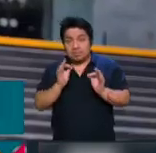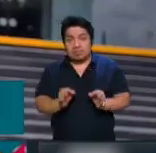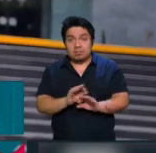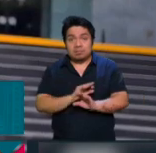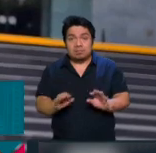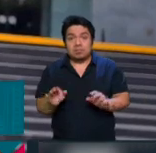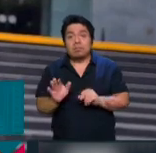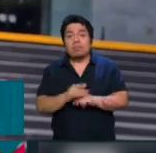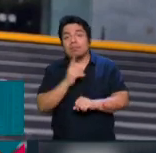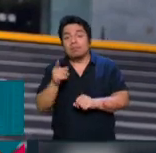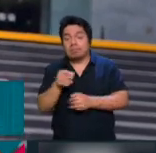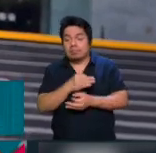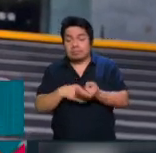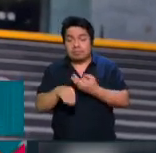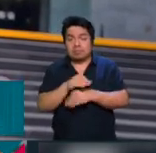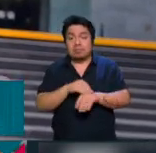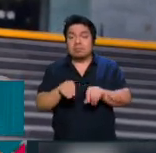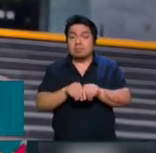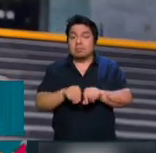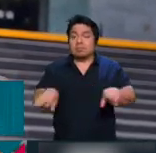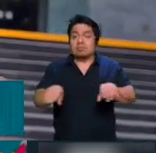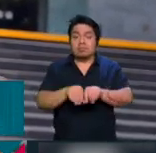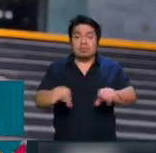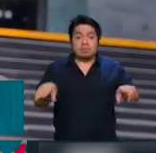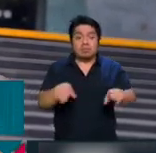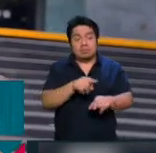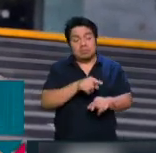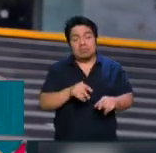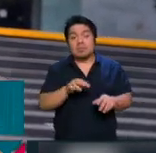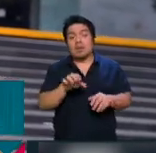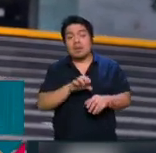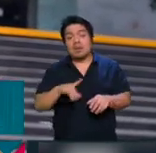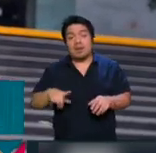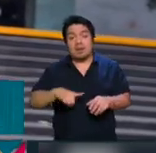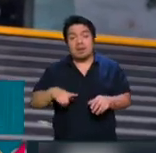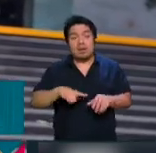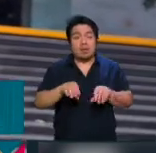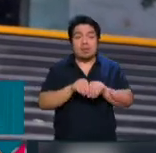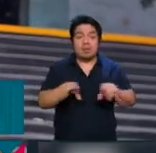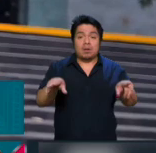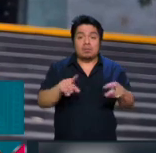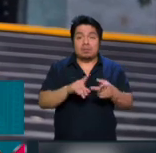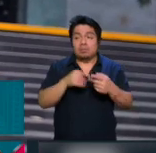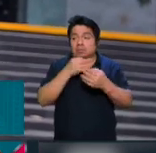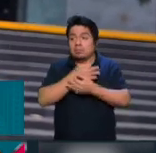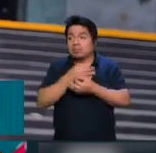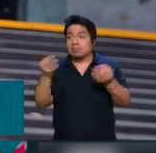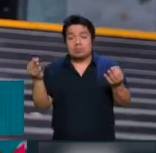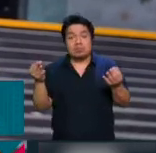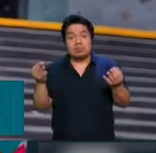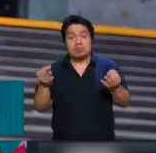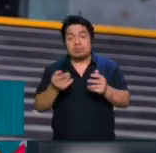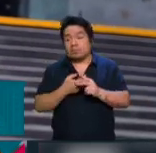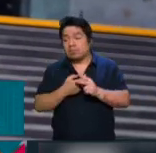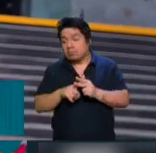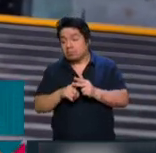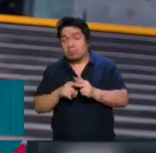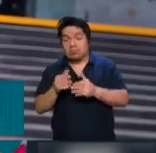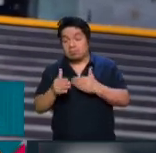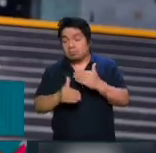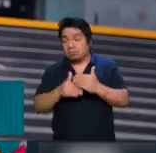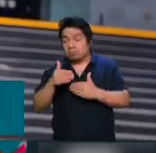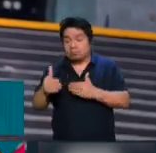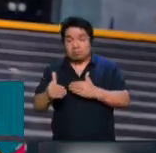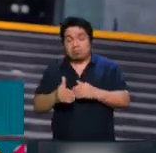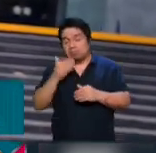que se publique por el Ejecutivo Federal, se promulgue y se inicie la vigencia